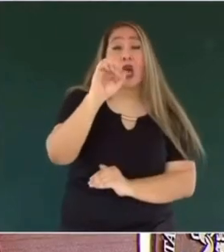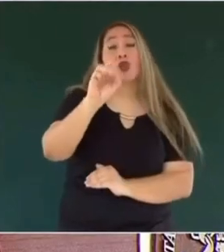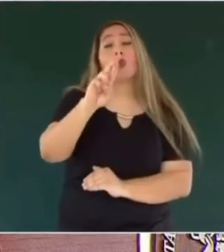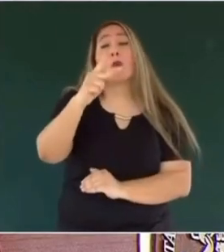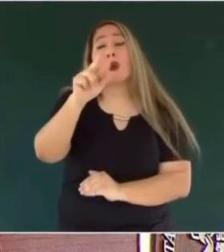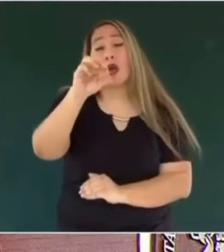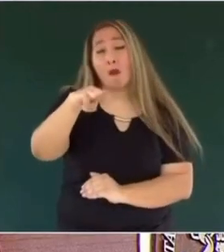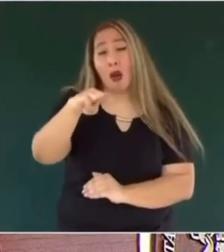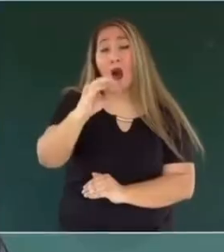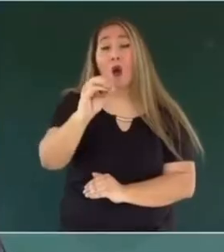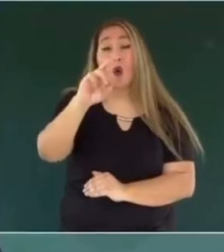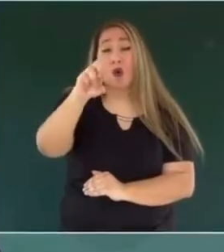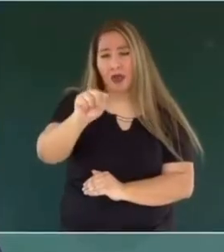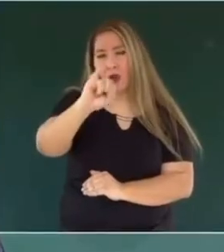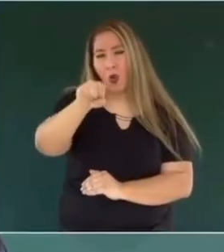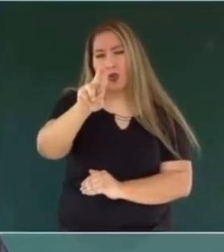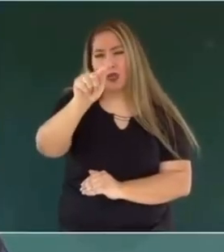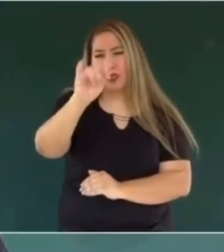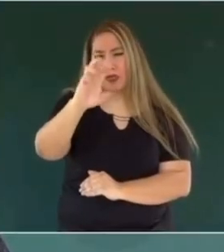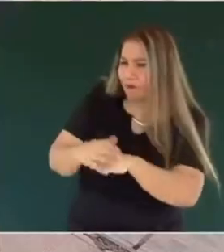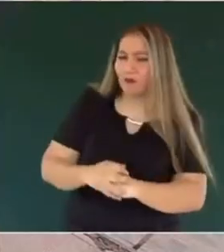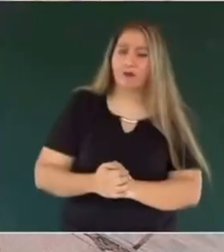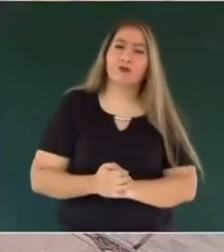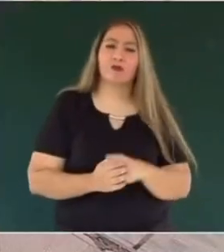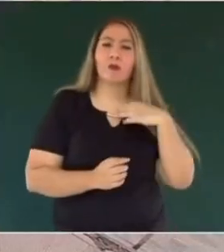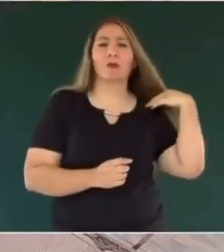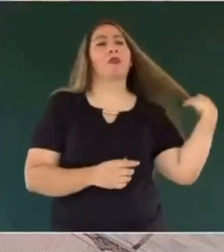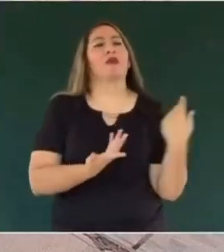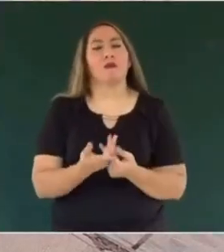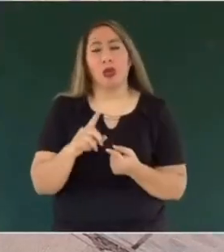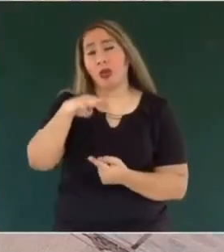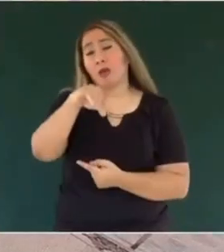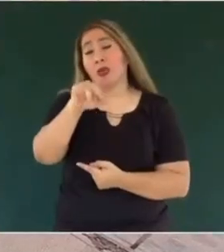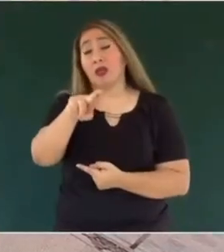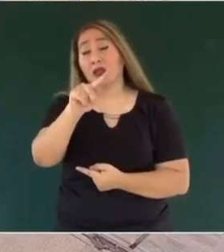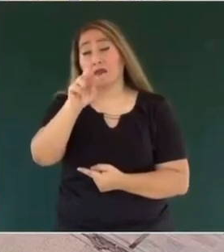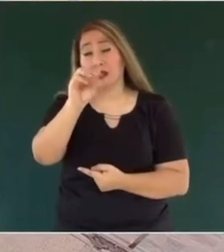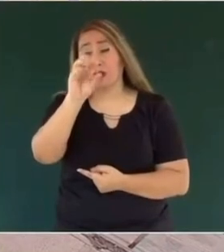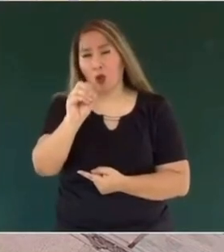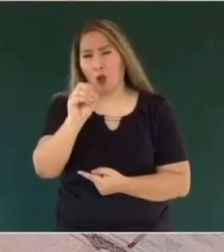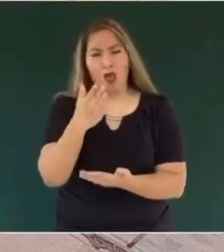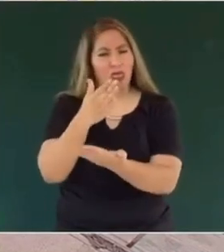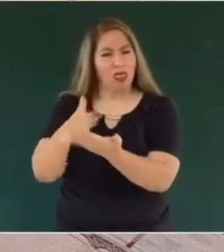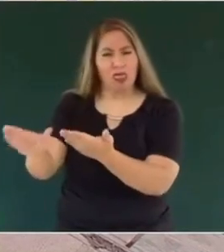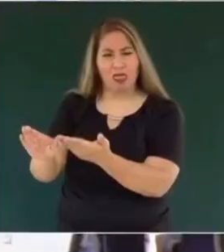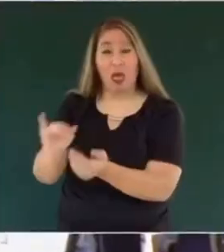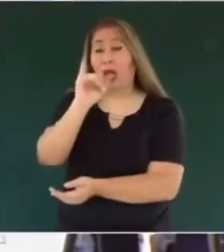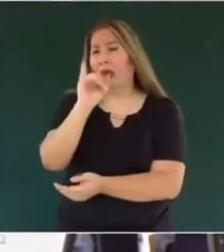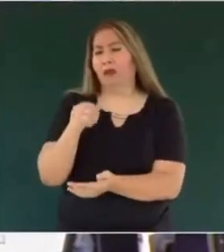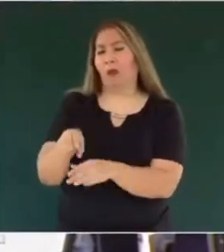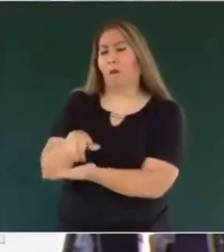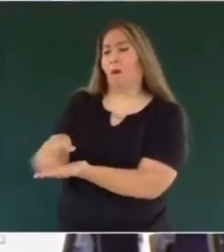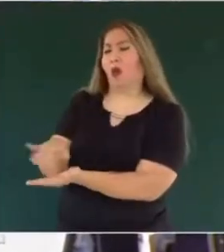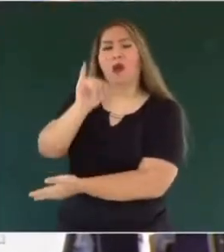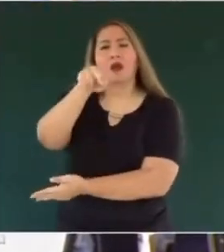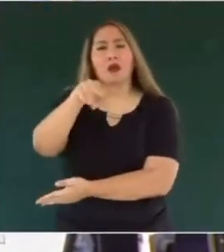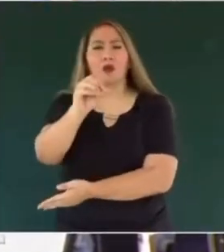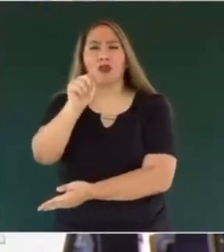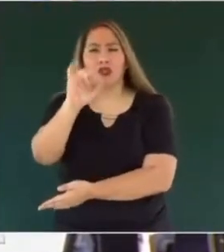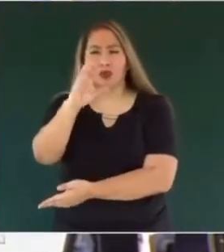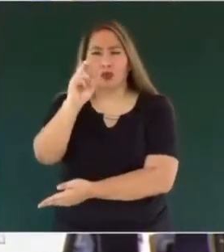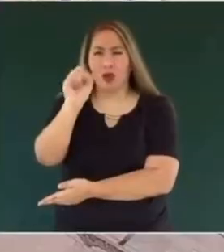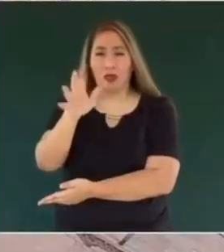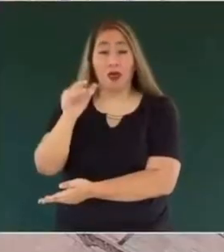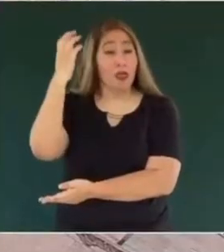resolver sobre esta controversia. El ministro Alcántara Carrancá desechó el recurso de inconstitucionalidad del Congreso local.